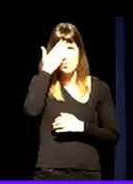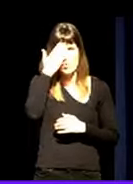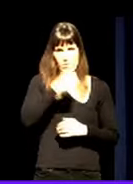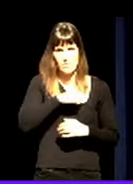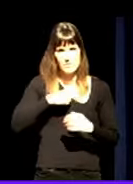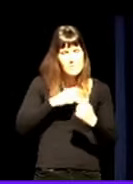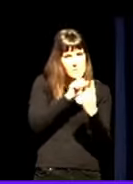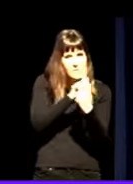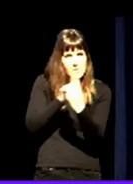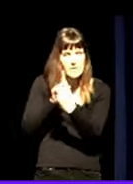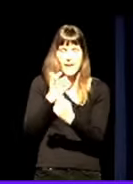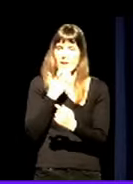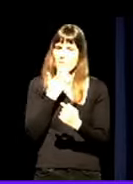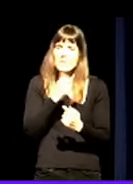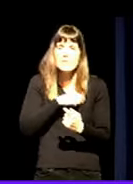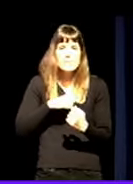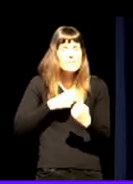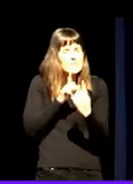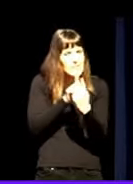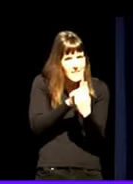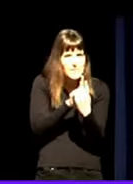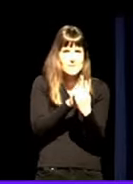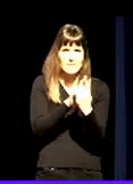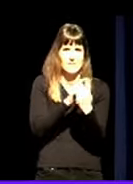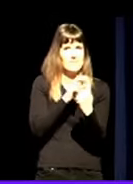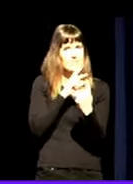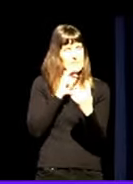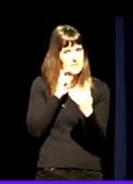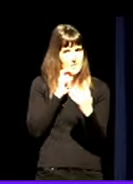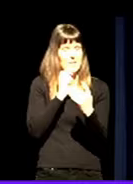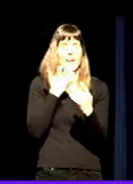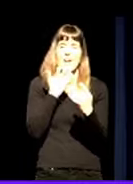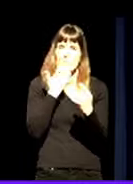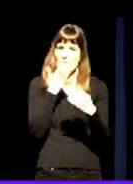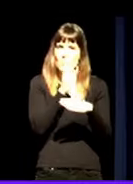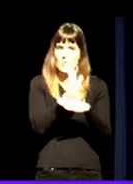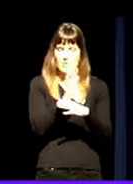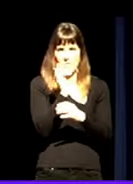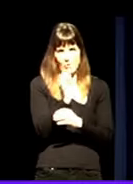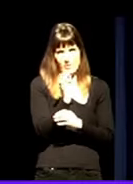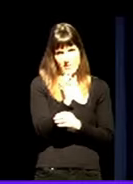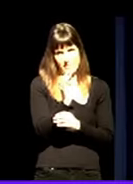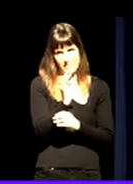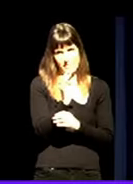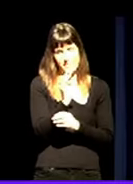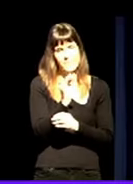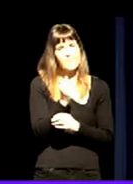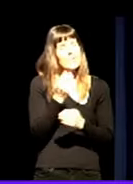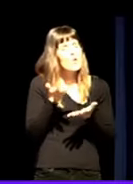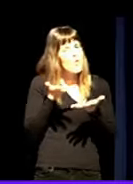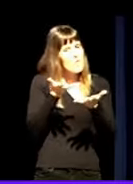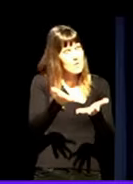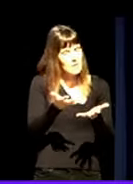Banakako tasun horri, erantzun egoki bat eman alizateko. Doitua. Zerioa.